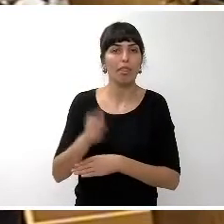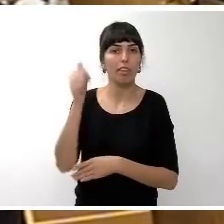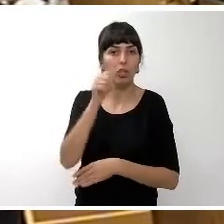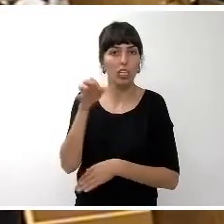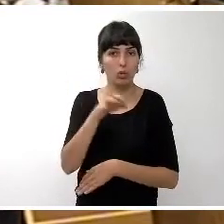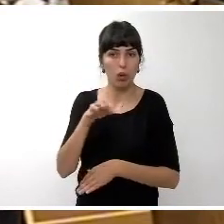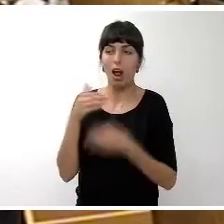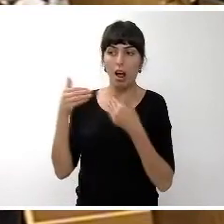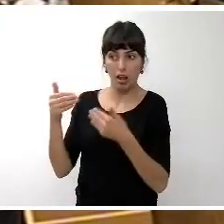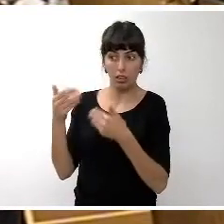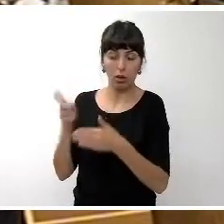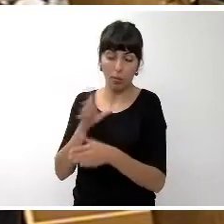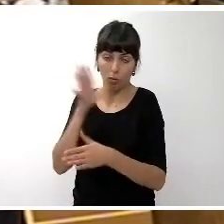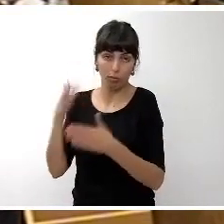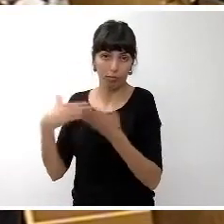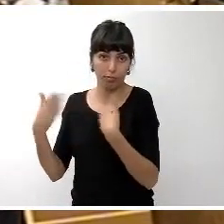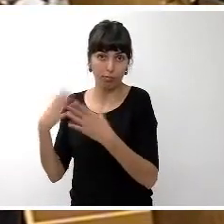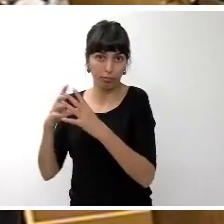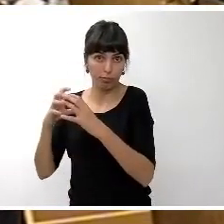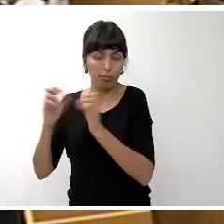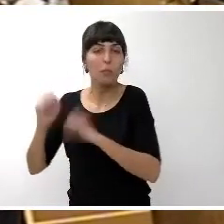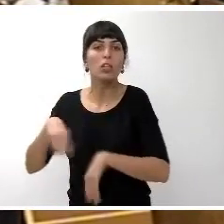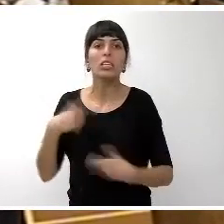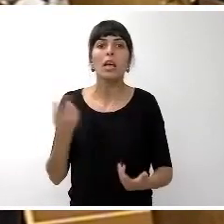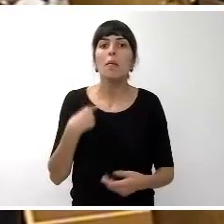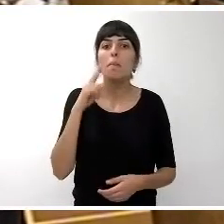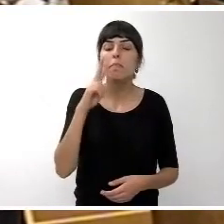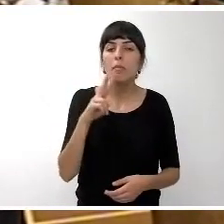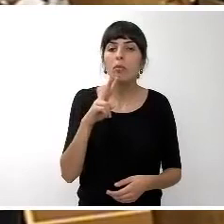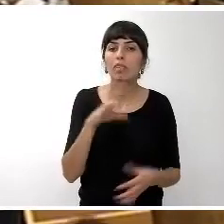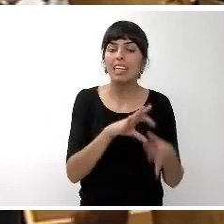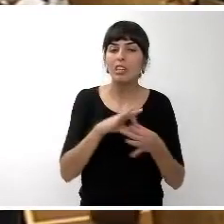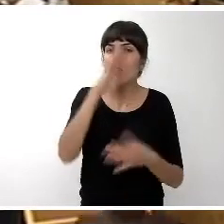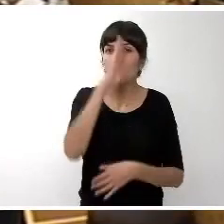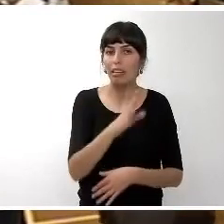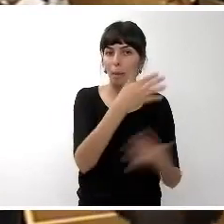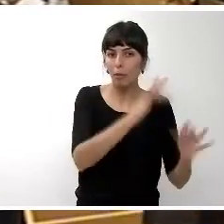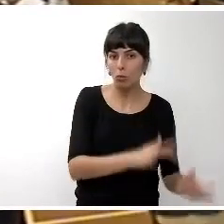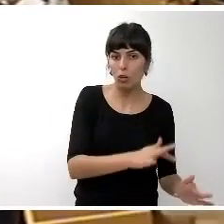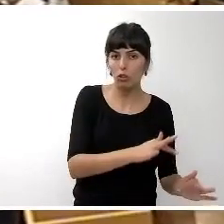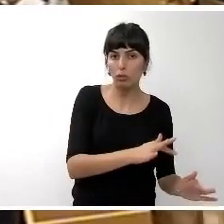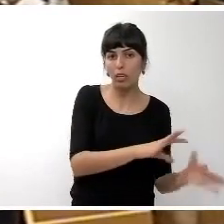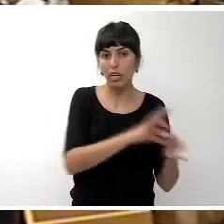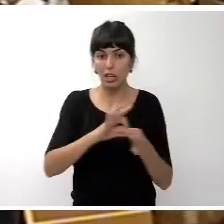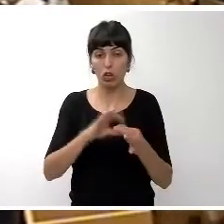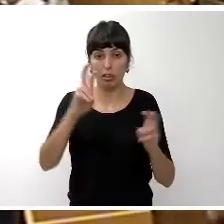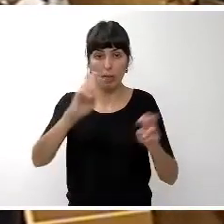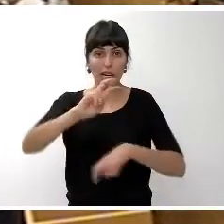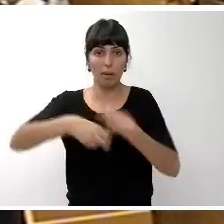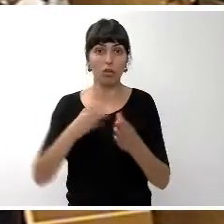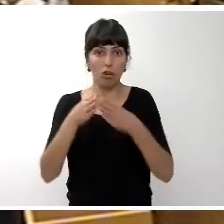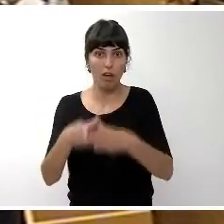insular pues hemos visto que ya existe una vinculación directa presupuestaria para lo mismo con lo cual celebro